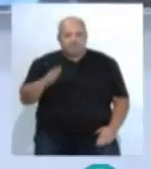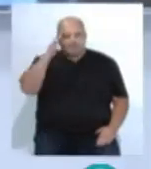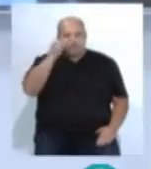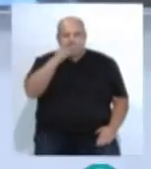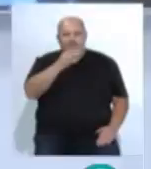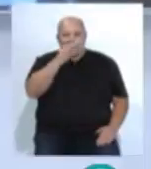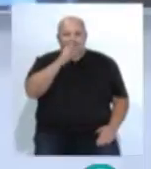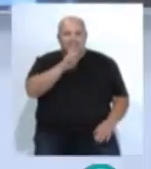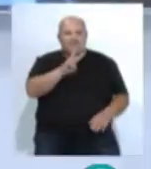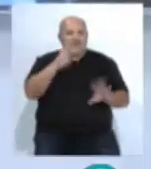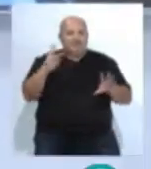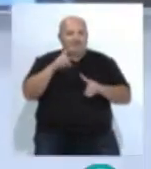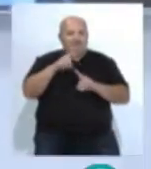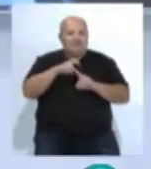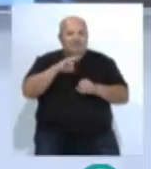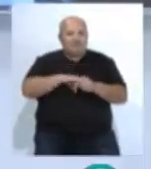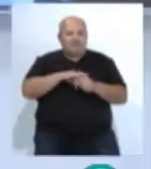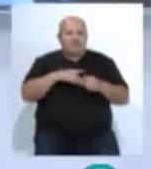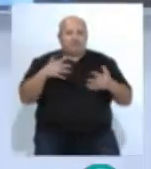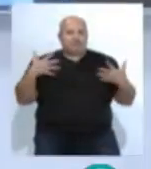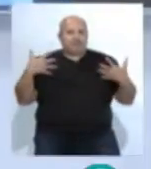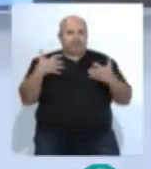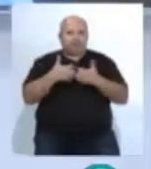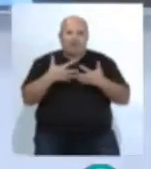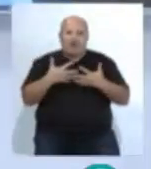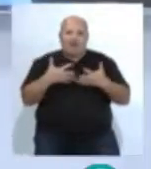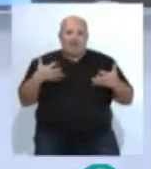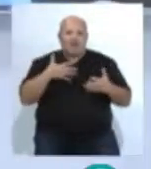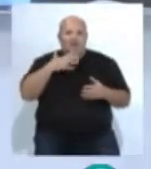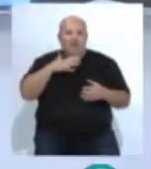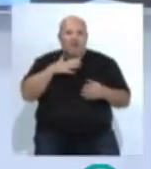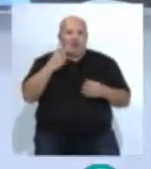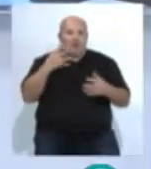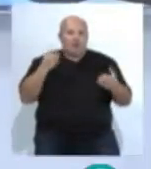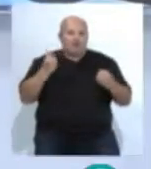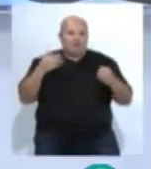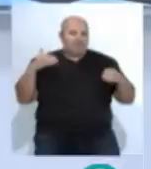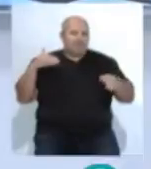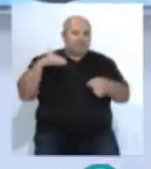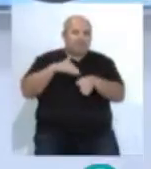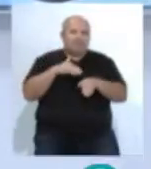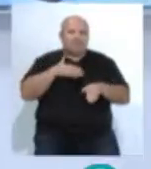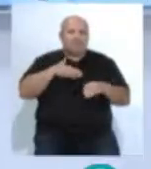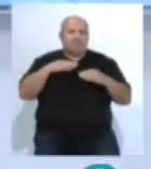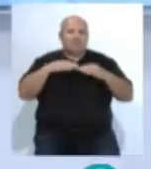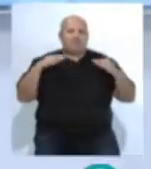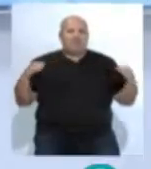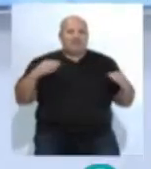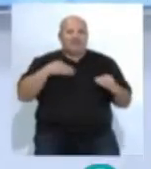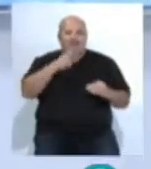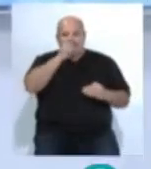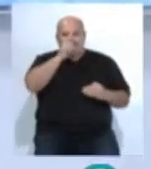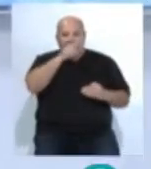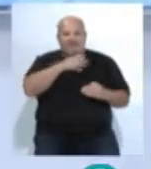Saludos, es lunes 27 de mayo, aparatoso accidente en el puente Carranza. Dos turismos chocan frontalmente por invasión parcial del